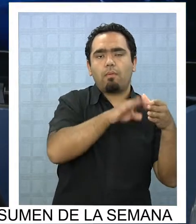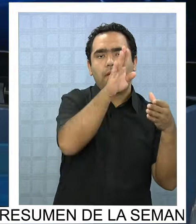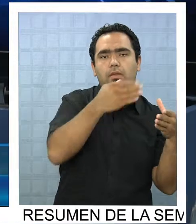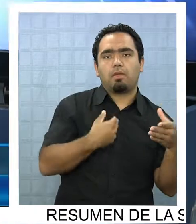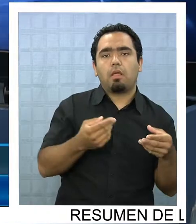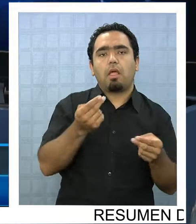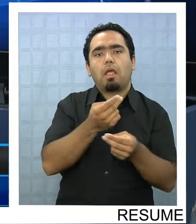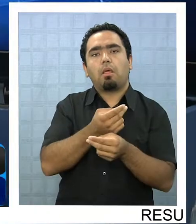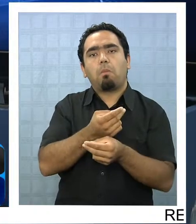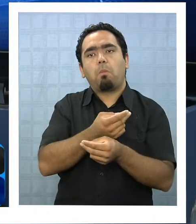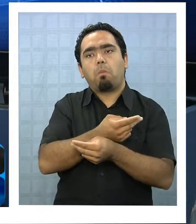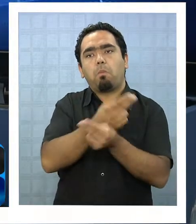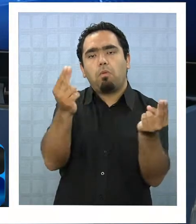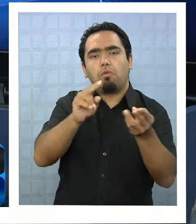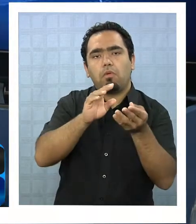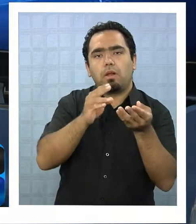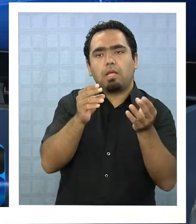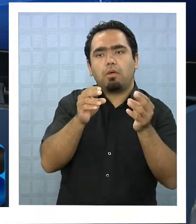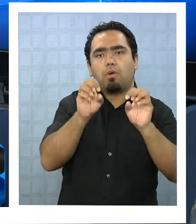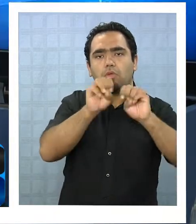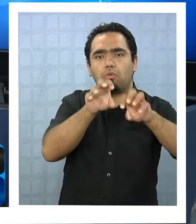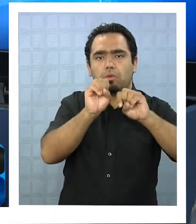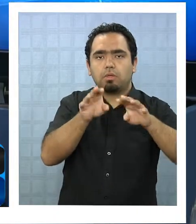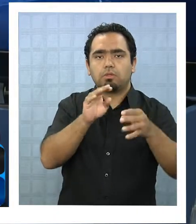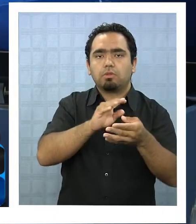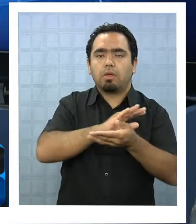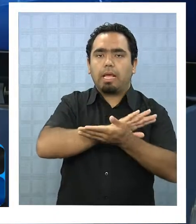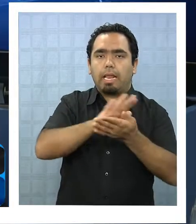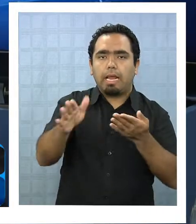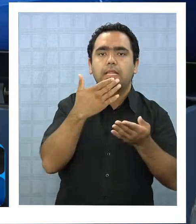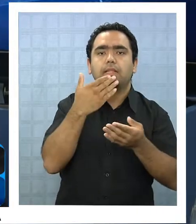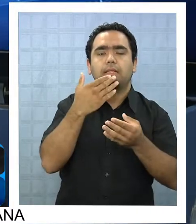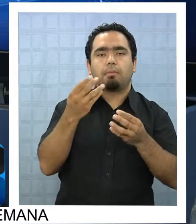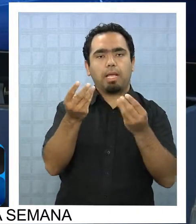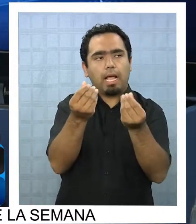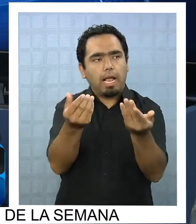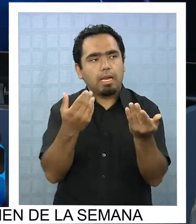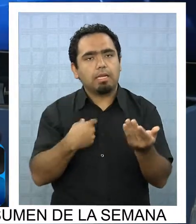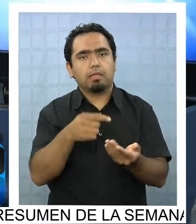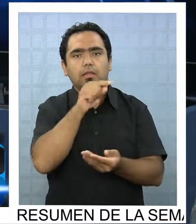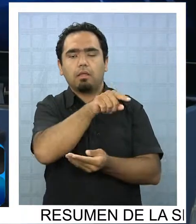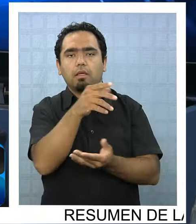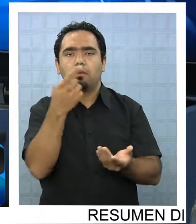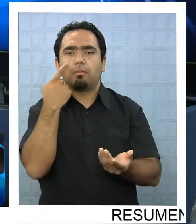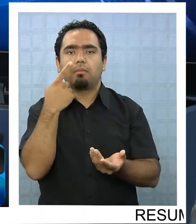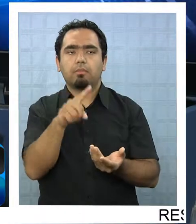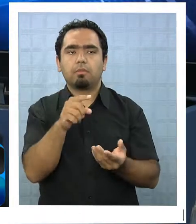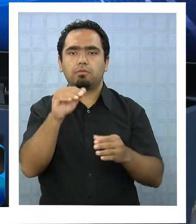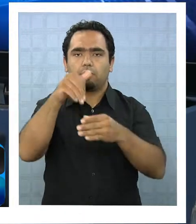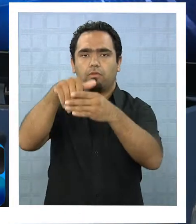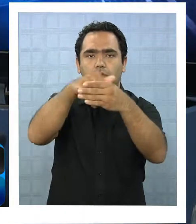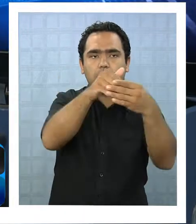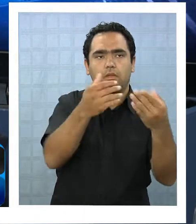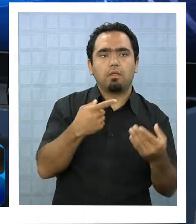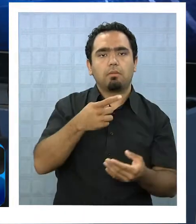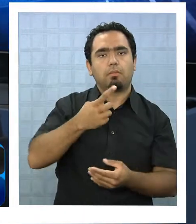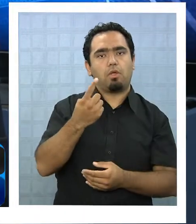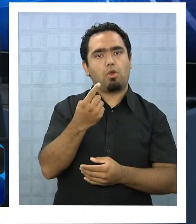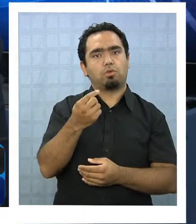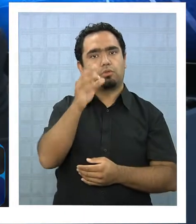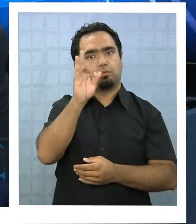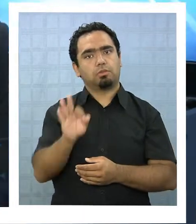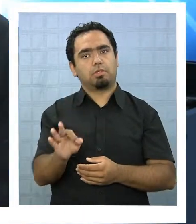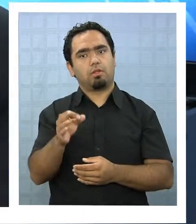pública gratuita ese fue el voto las chilenos le dieron 63% a la educación pública gratuita si tú sumas el 11% nuestro te da